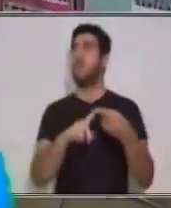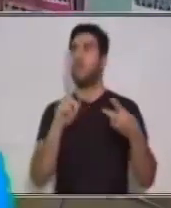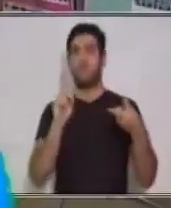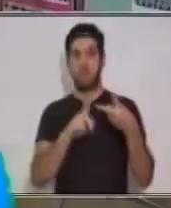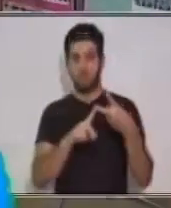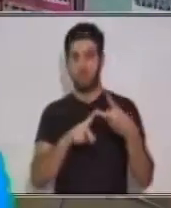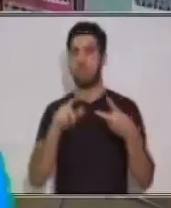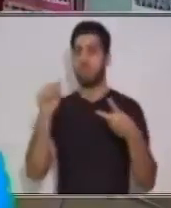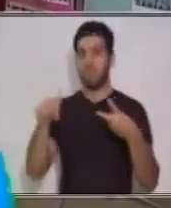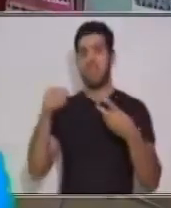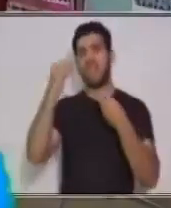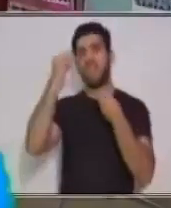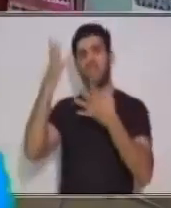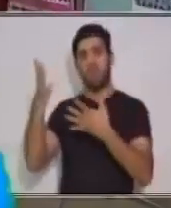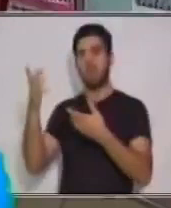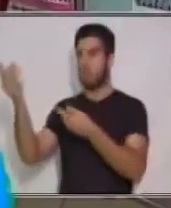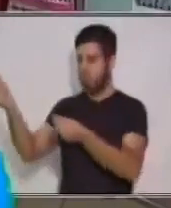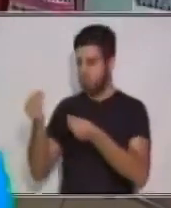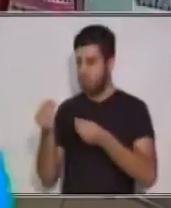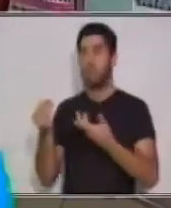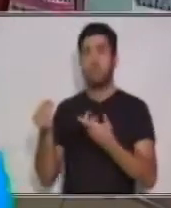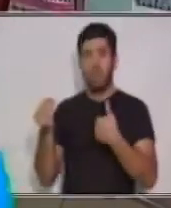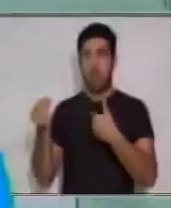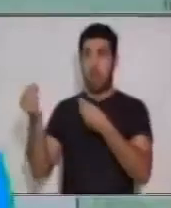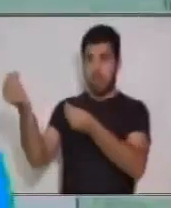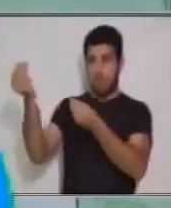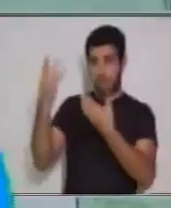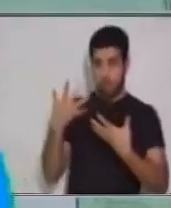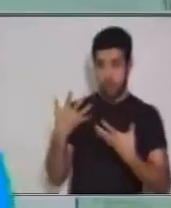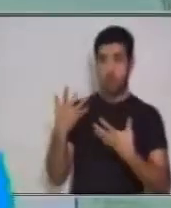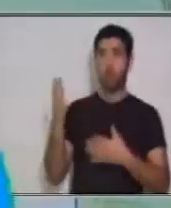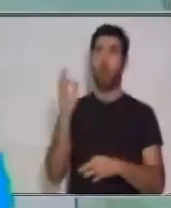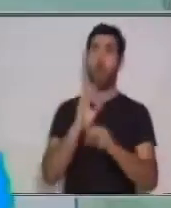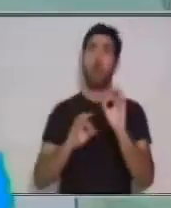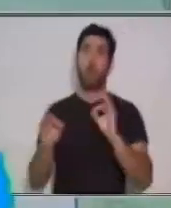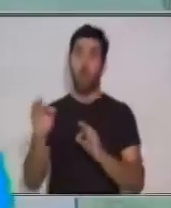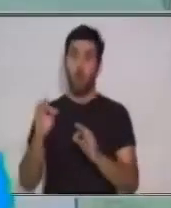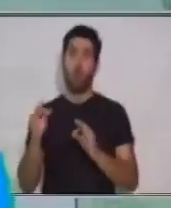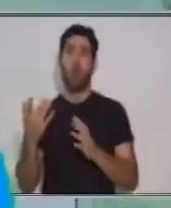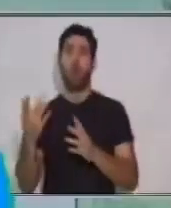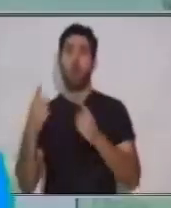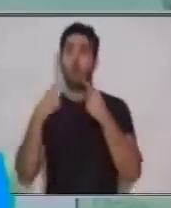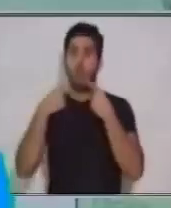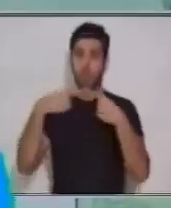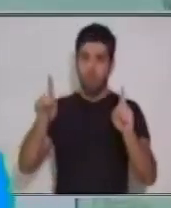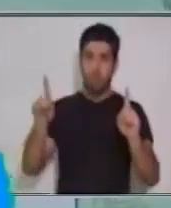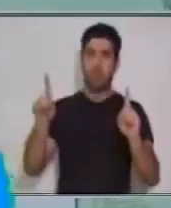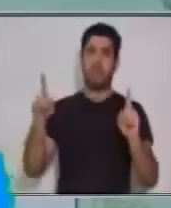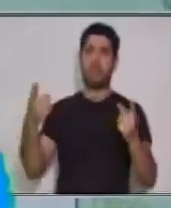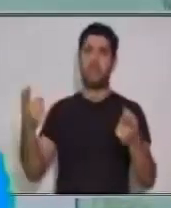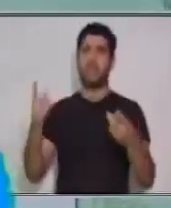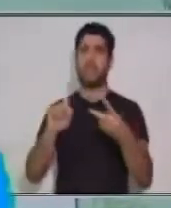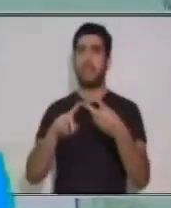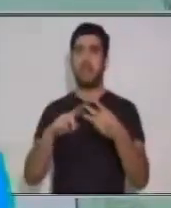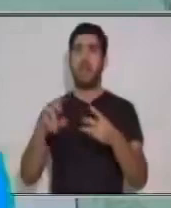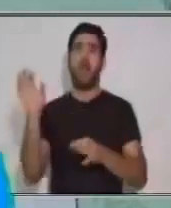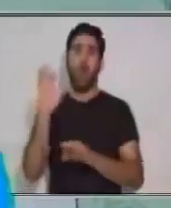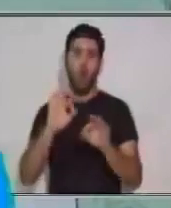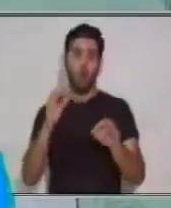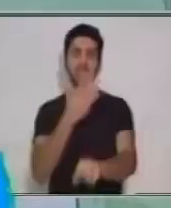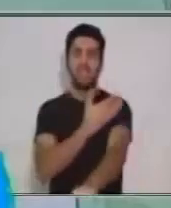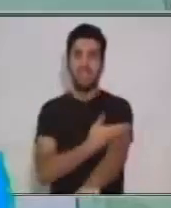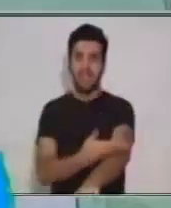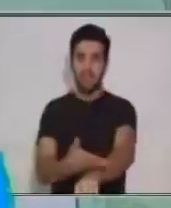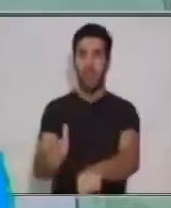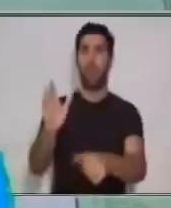el tipo de texto. Si es un texto que me va a información, si es una noticia, si es un cuento, ¿qué